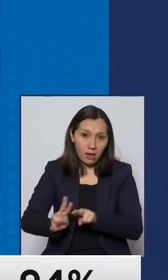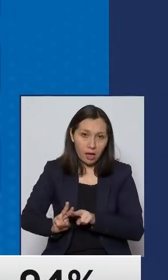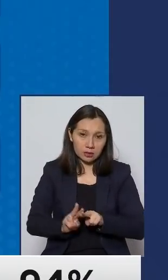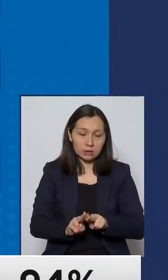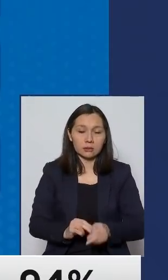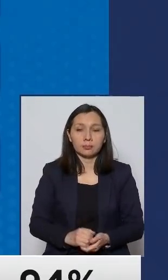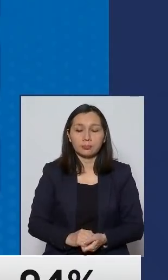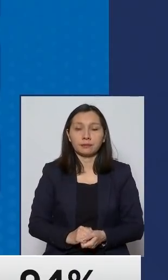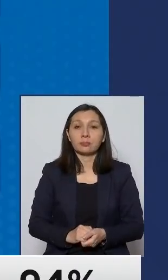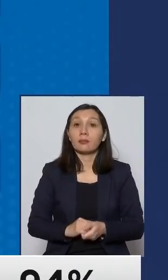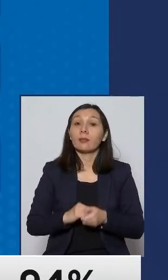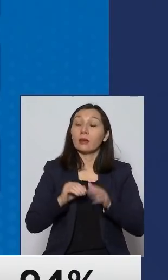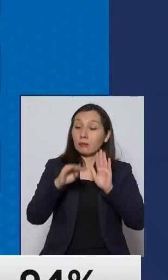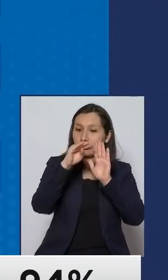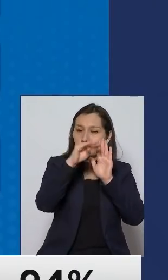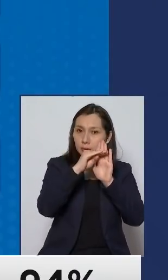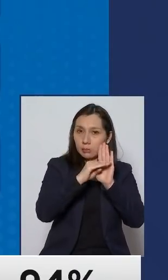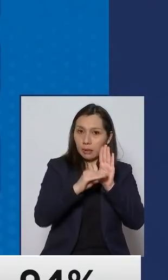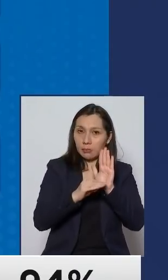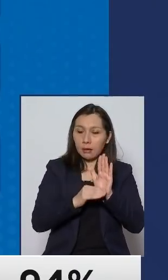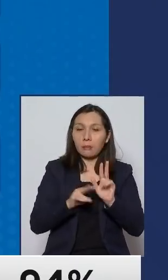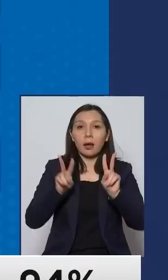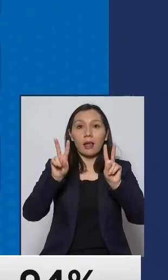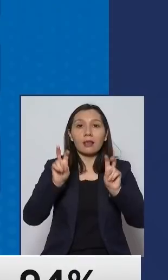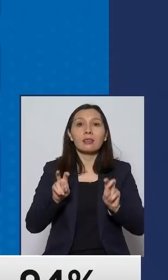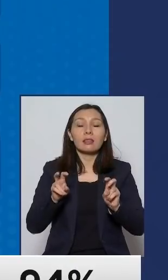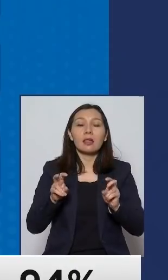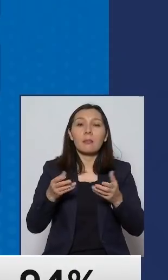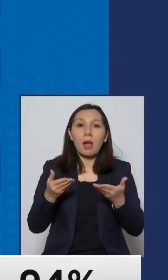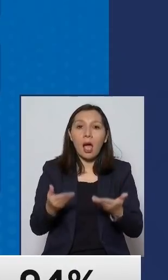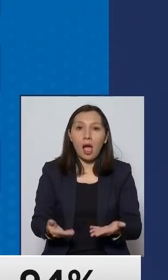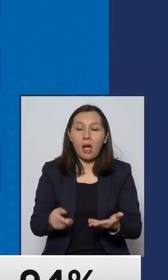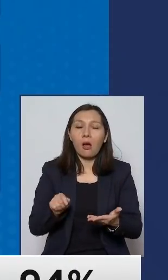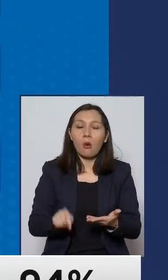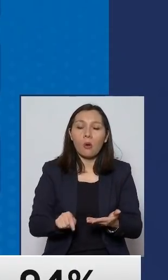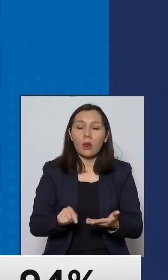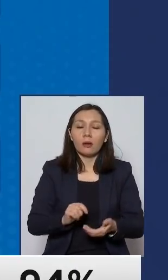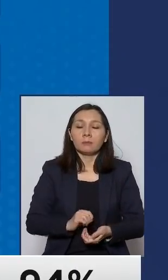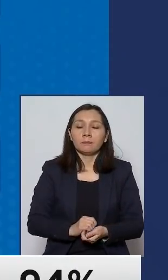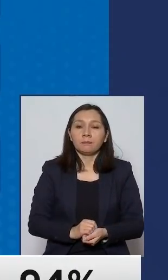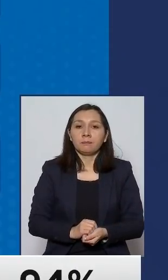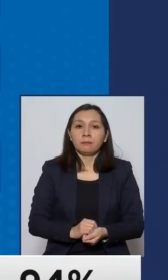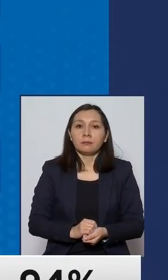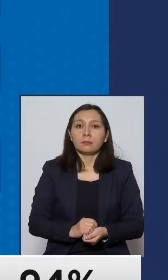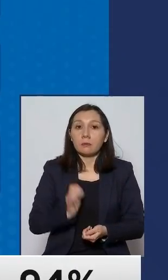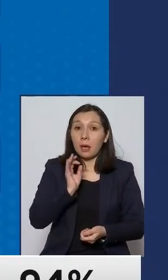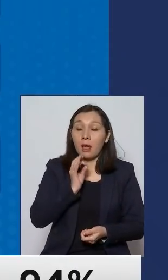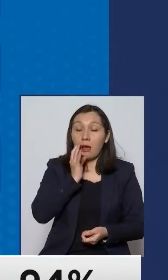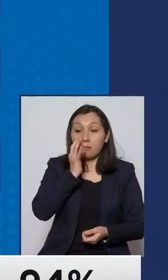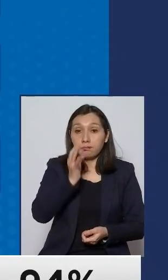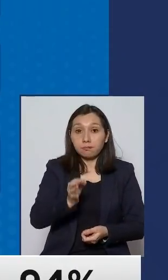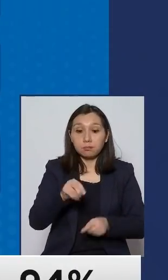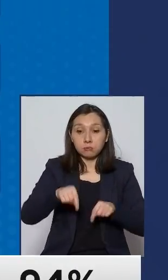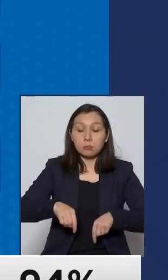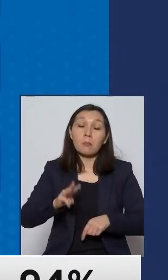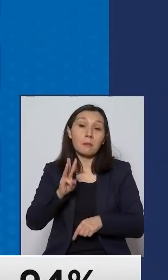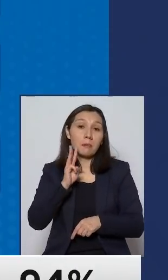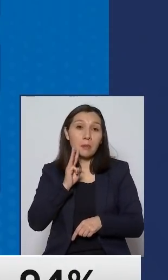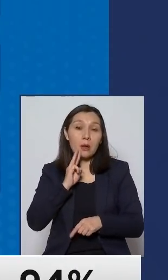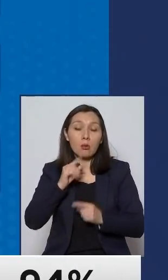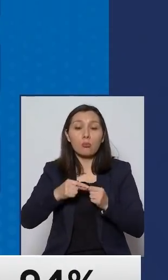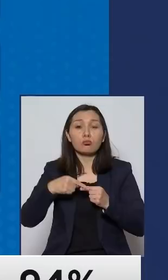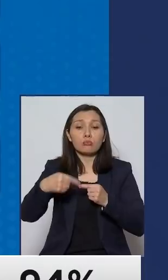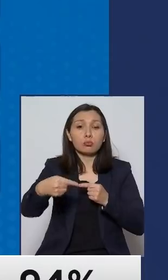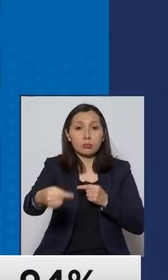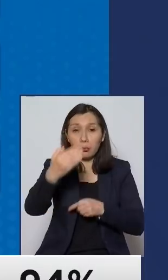respecto a las medidas concretas que corresponde al señalar hoy día miércoles para los